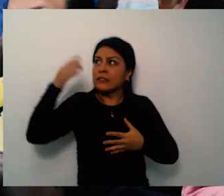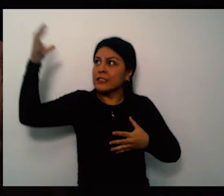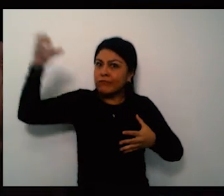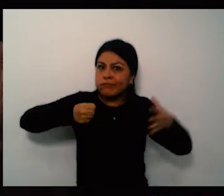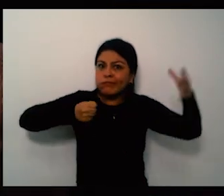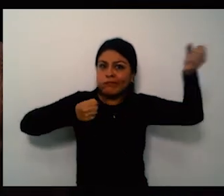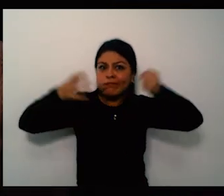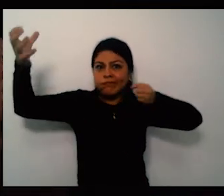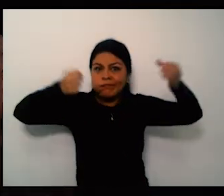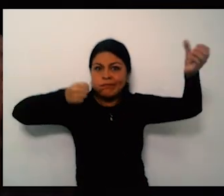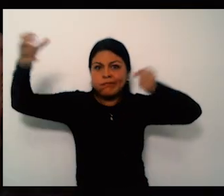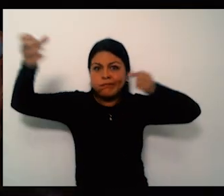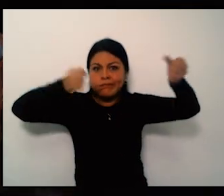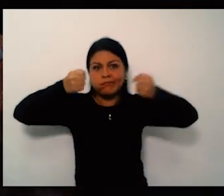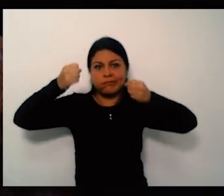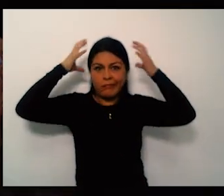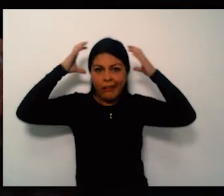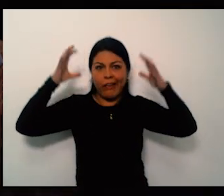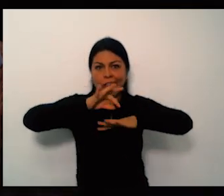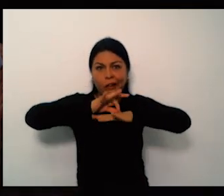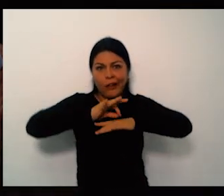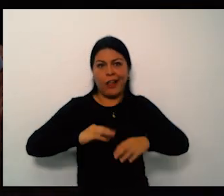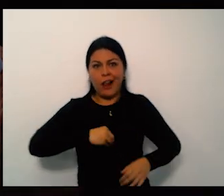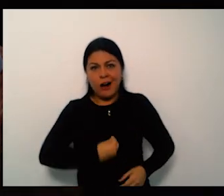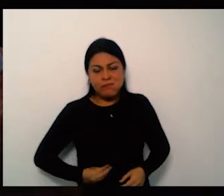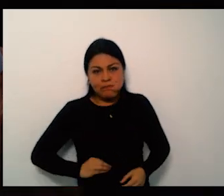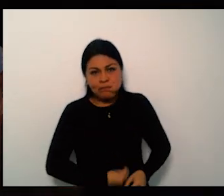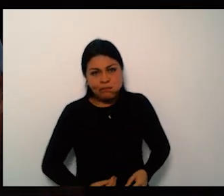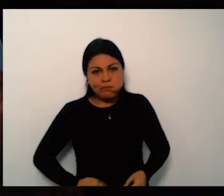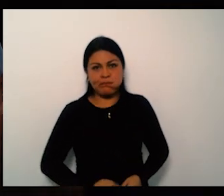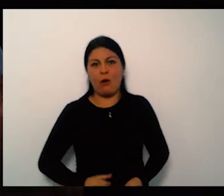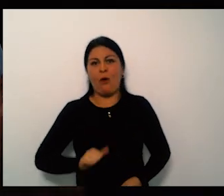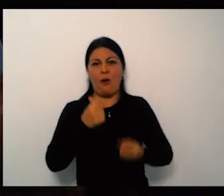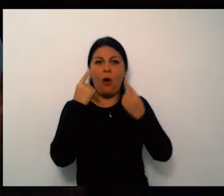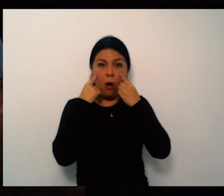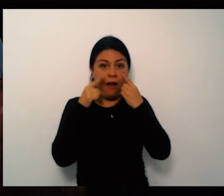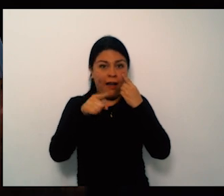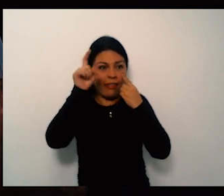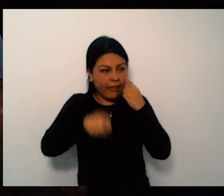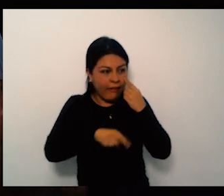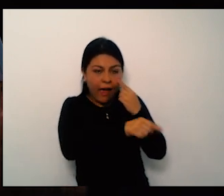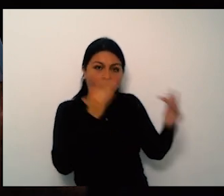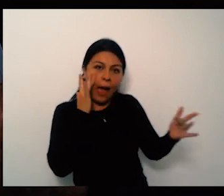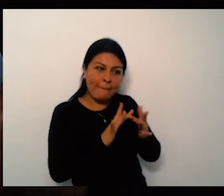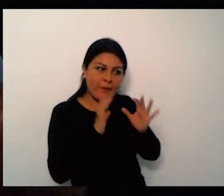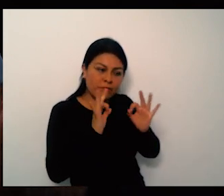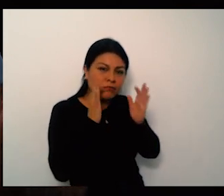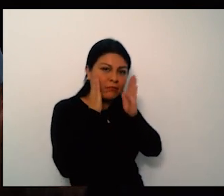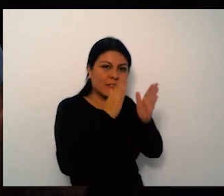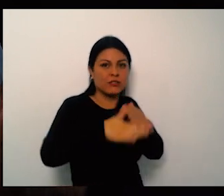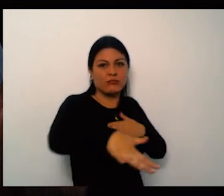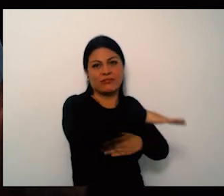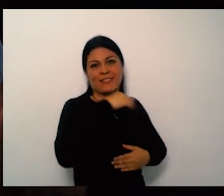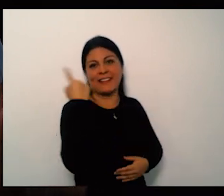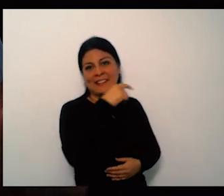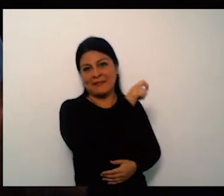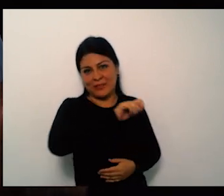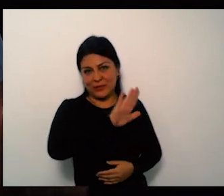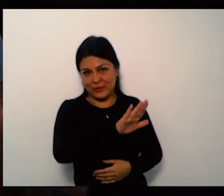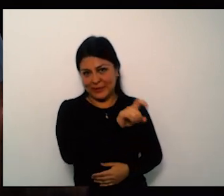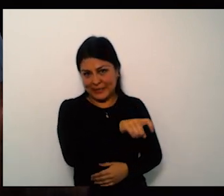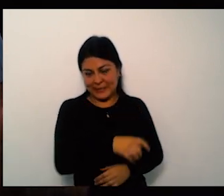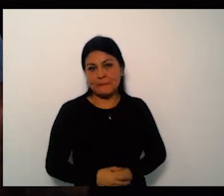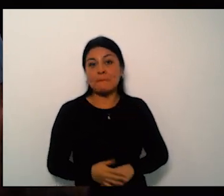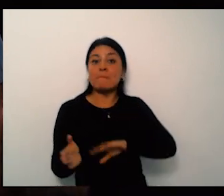reconocimientos como los que vimos allí primero que todo una persona en especial de la cual en ese momento estamos muy